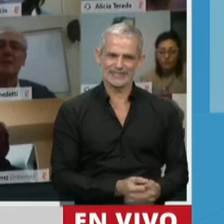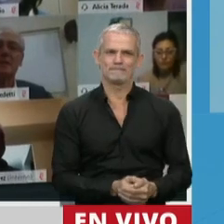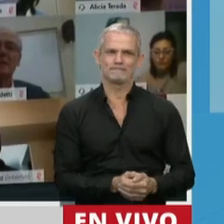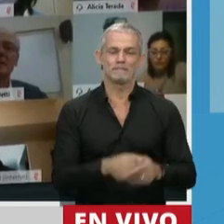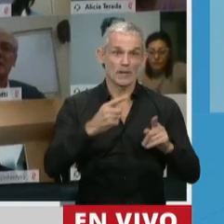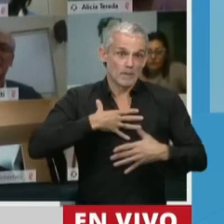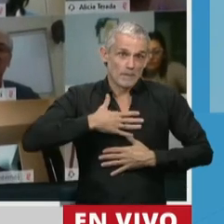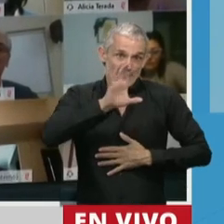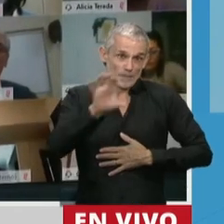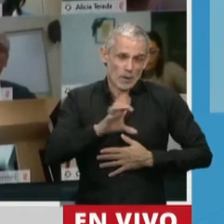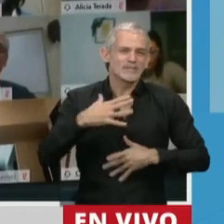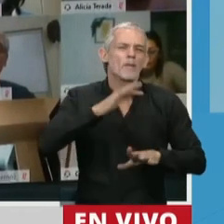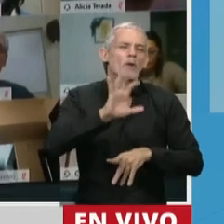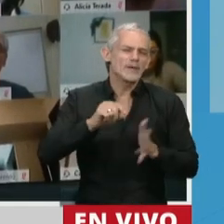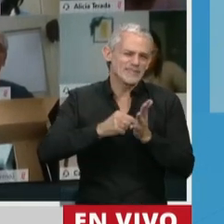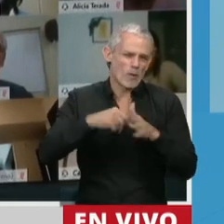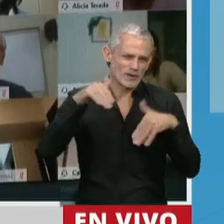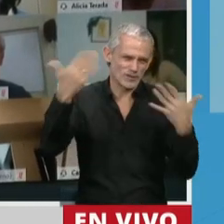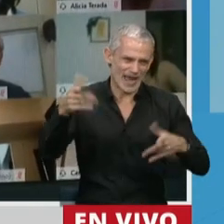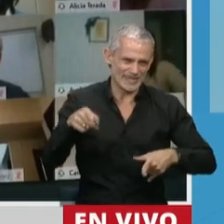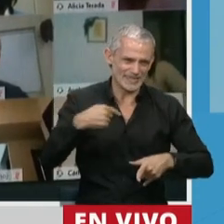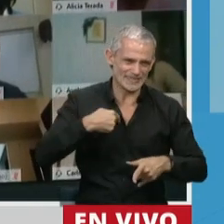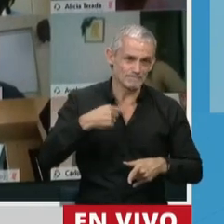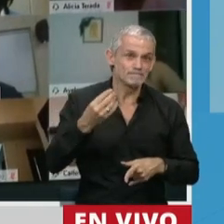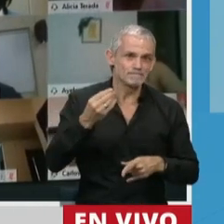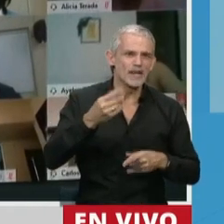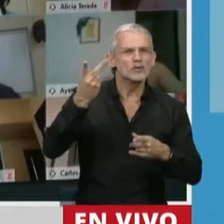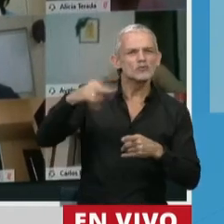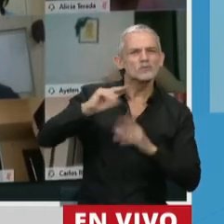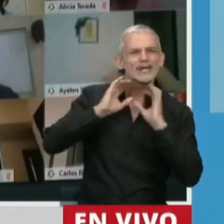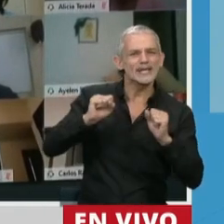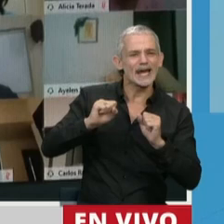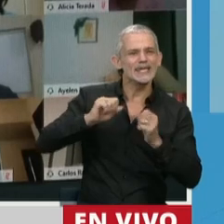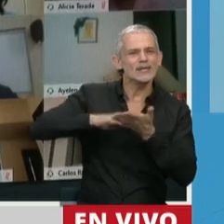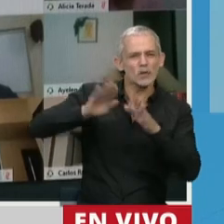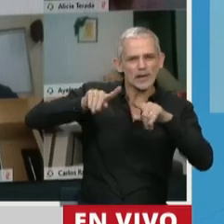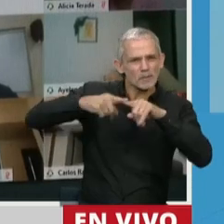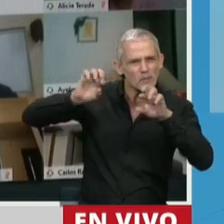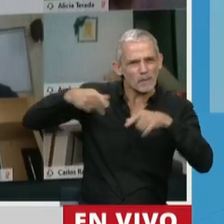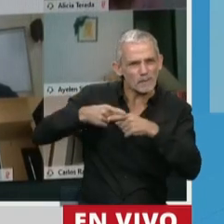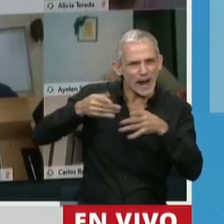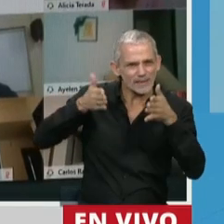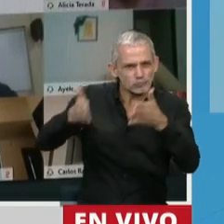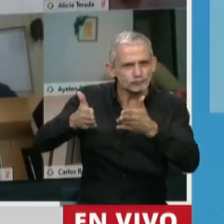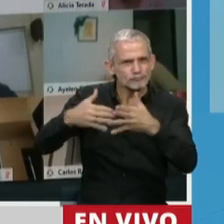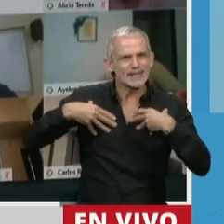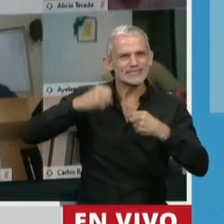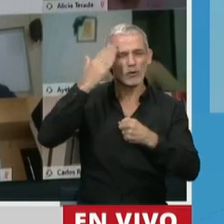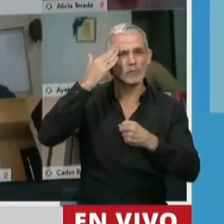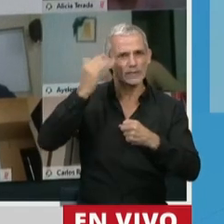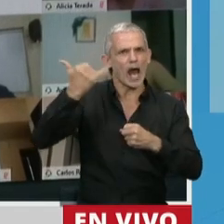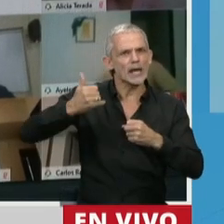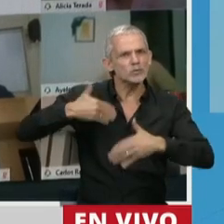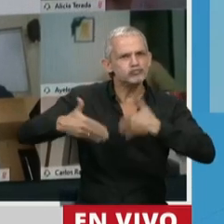destacar en mi provincia, yo soy de la provincia de Buenos Aires, la subsecretaría de políticas en salud mental lleva